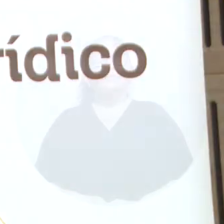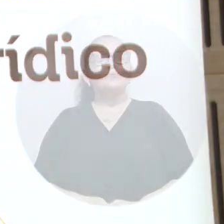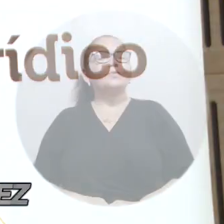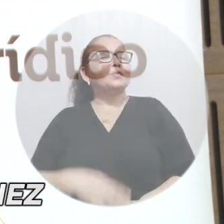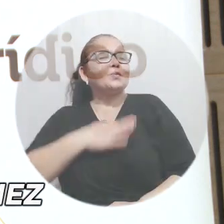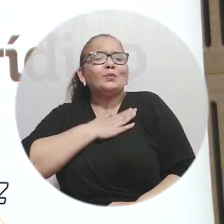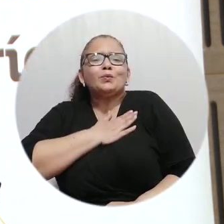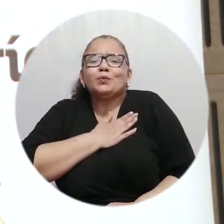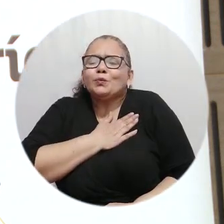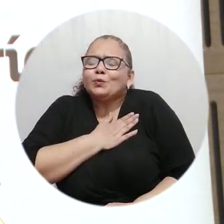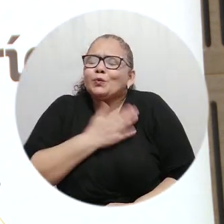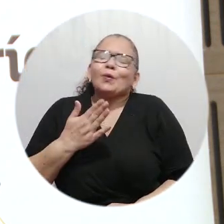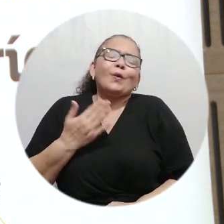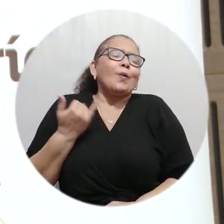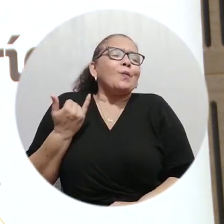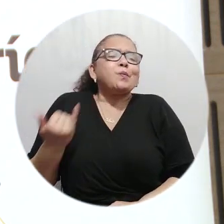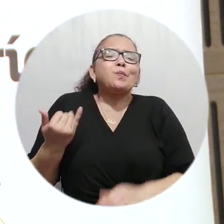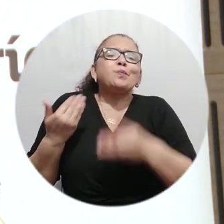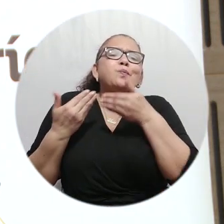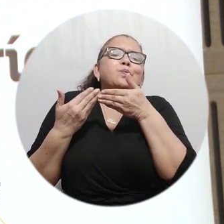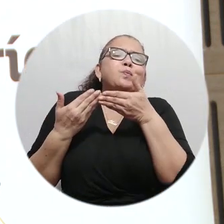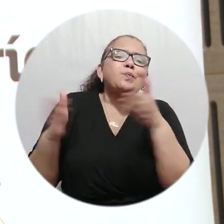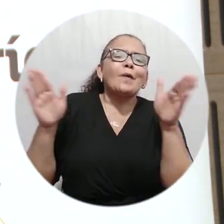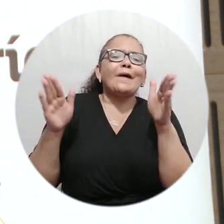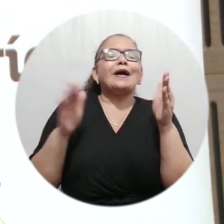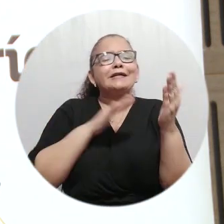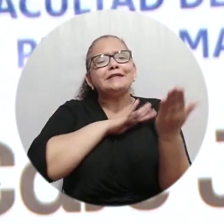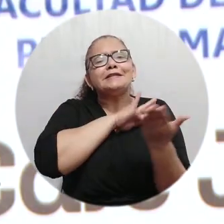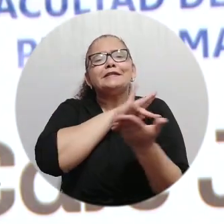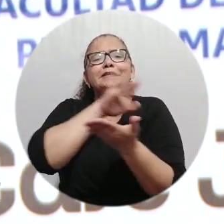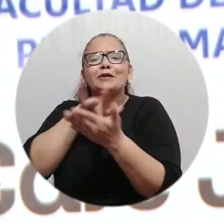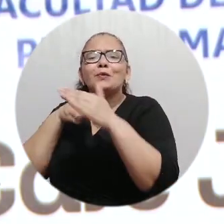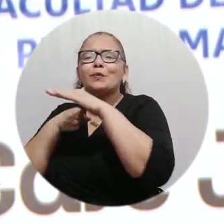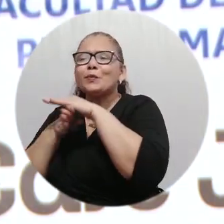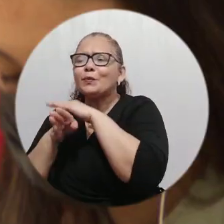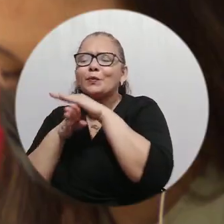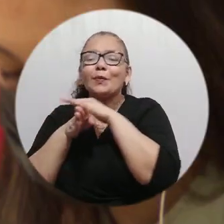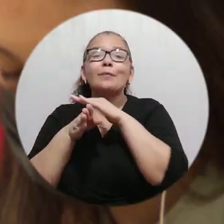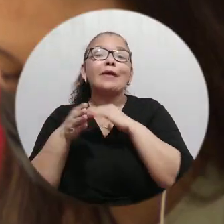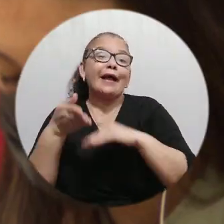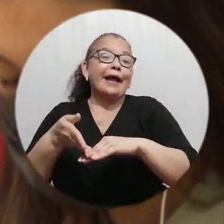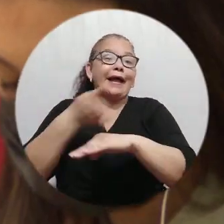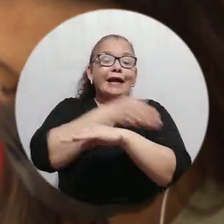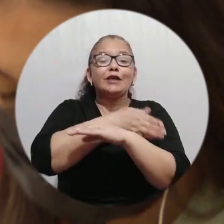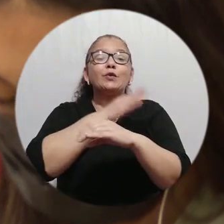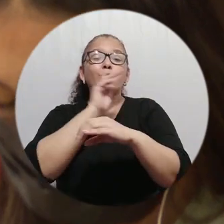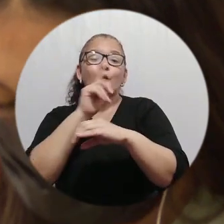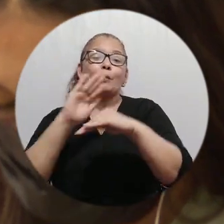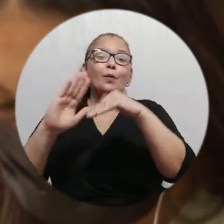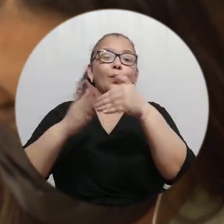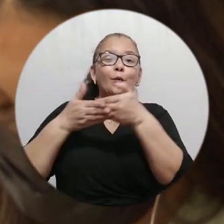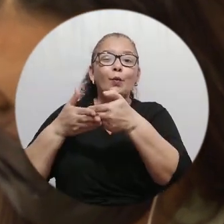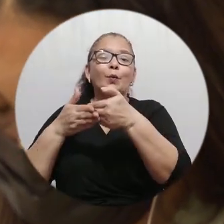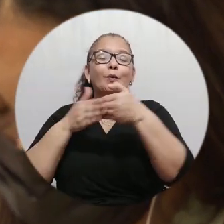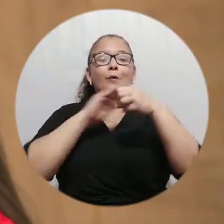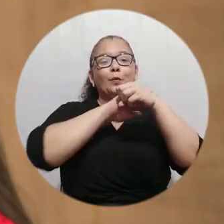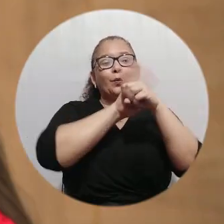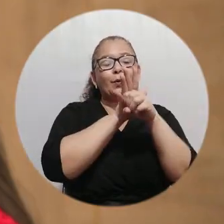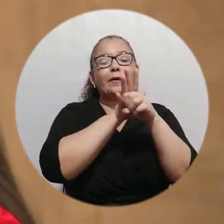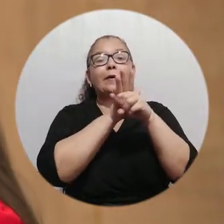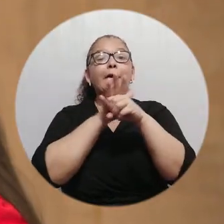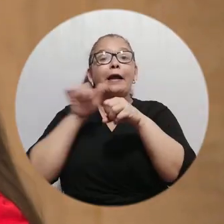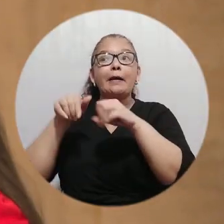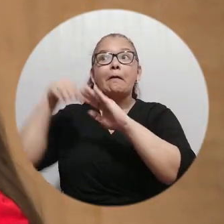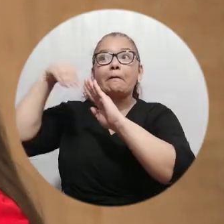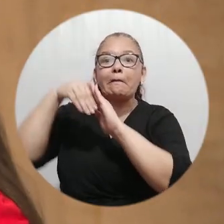Para nosotros es un placer volver a retomar el Café Jurídico de forma presencial. Durante todo el confinamiento el Café Jurídico no